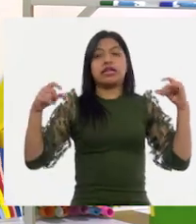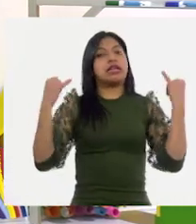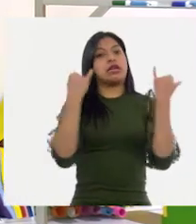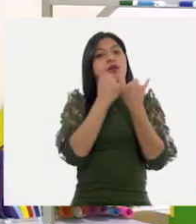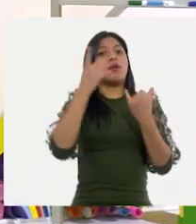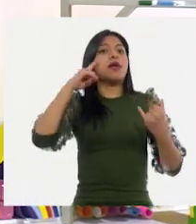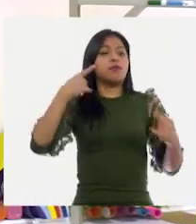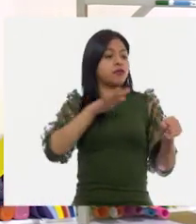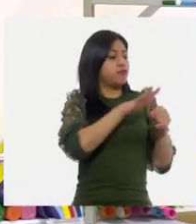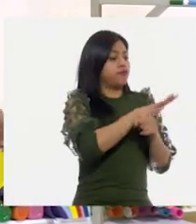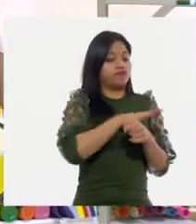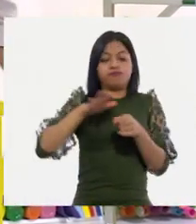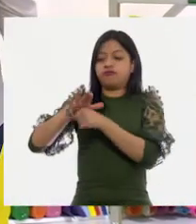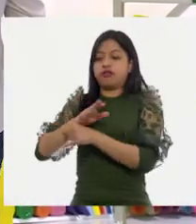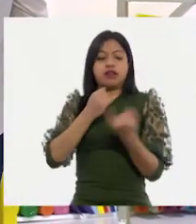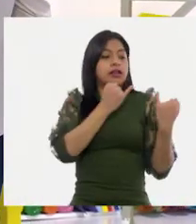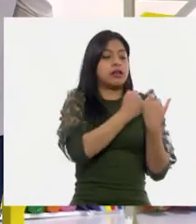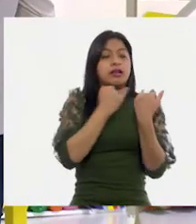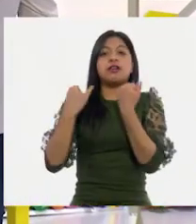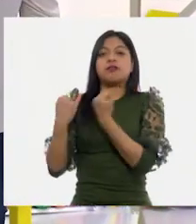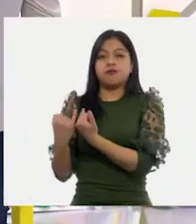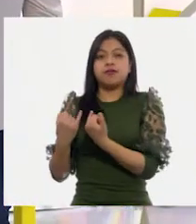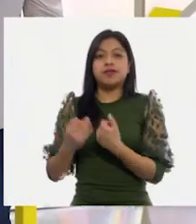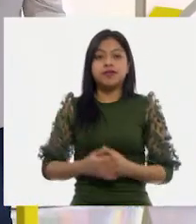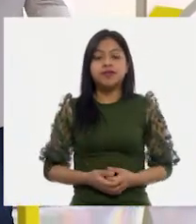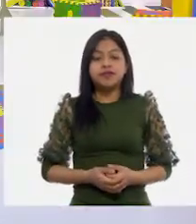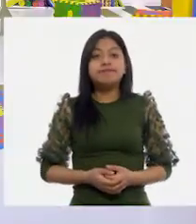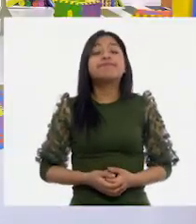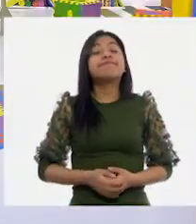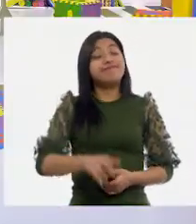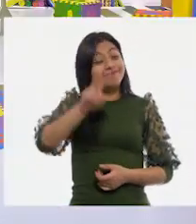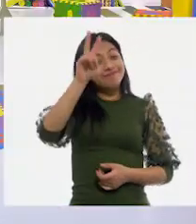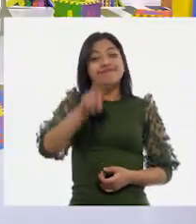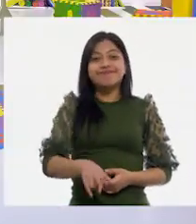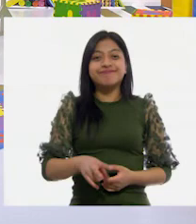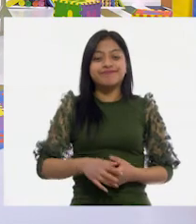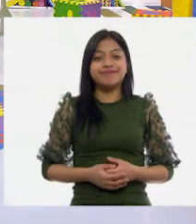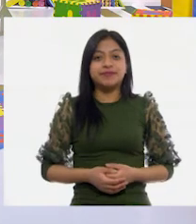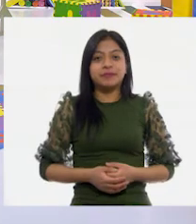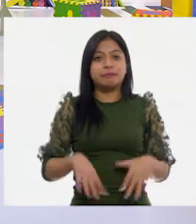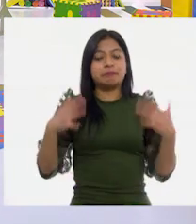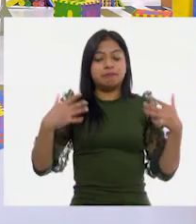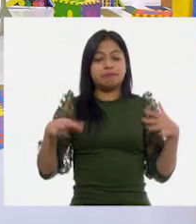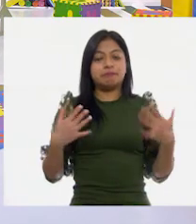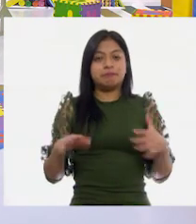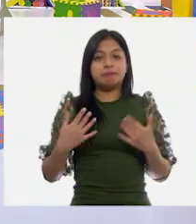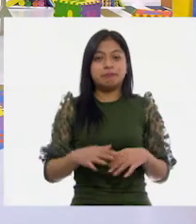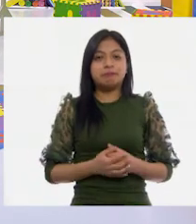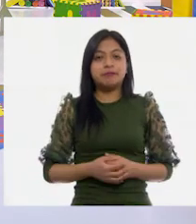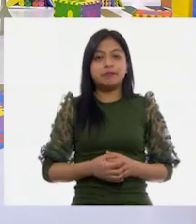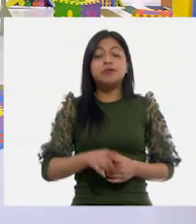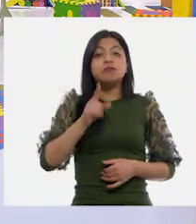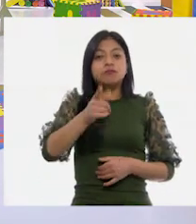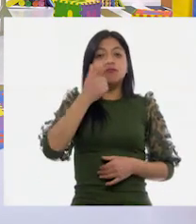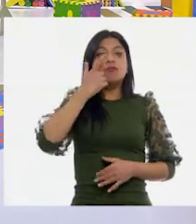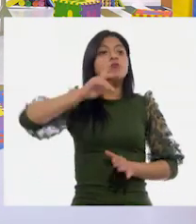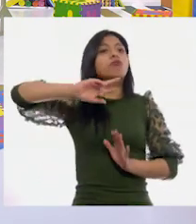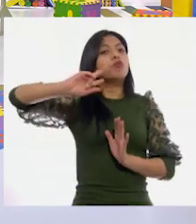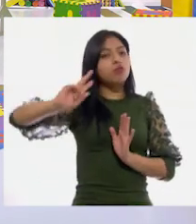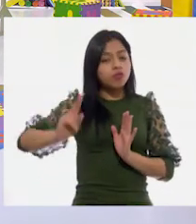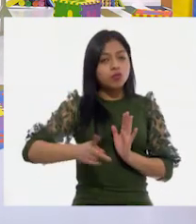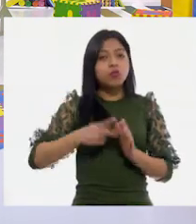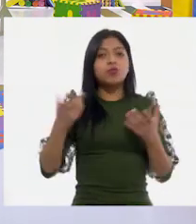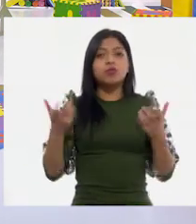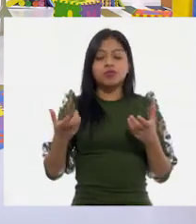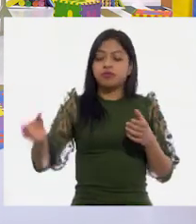se llenaran todos los vasos iguales. ¡Es verdad! ¡Híjole! ¿Qué te parece? Si lo volvemos a hacer, perdón,